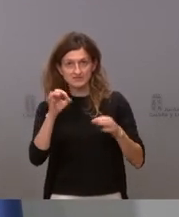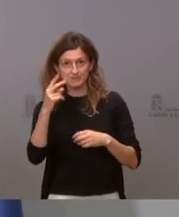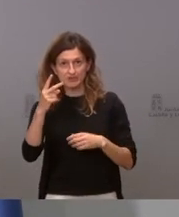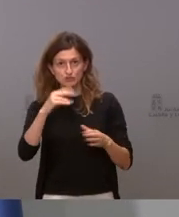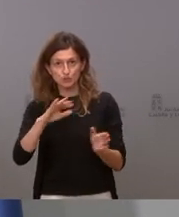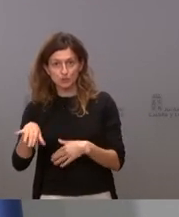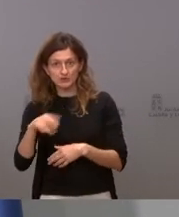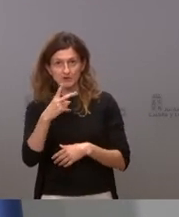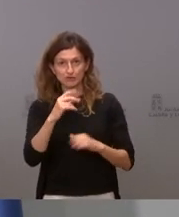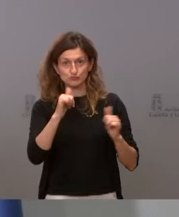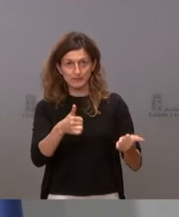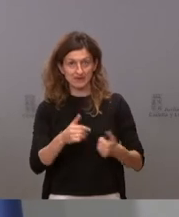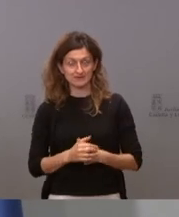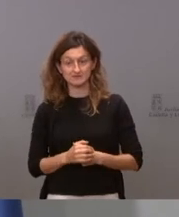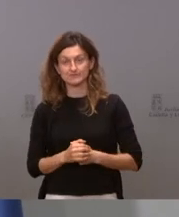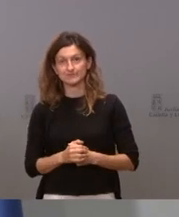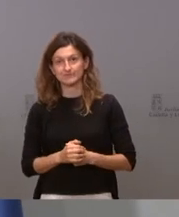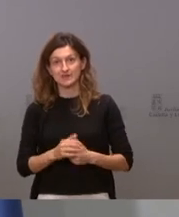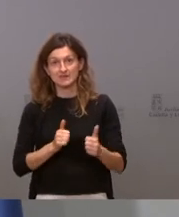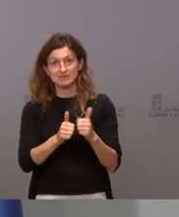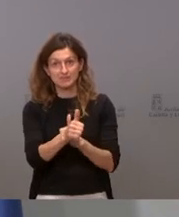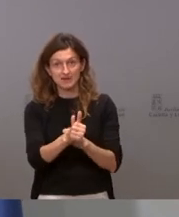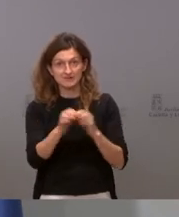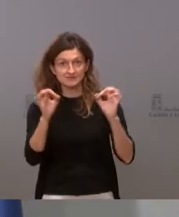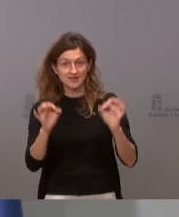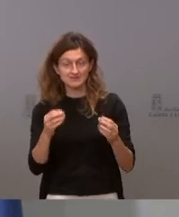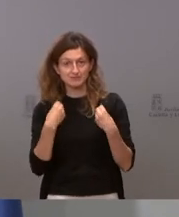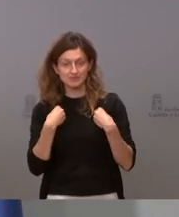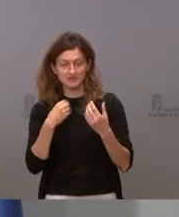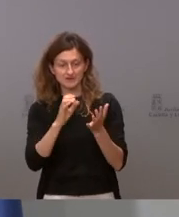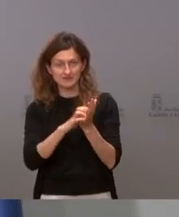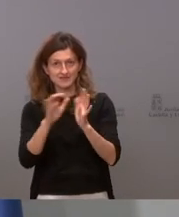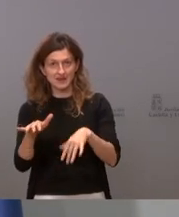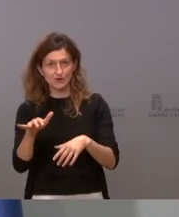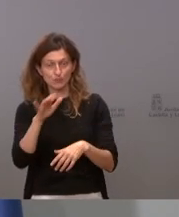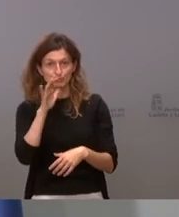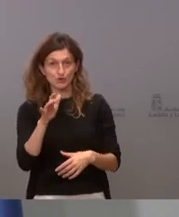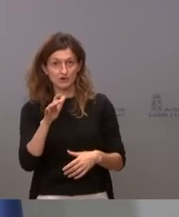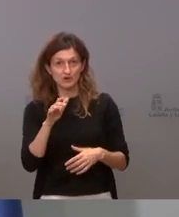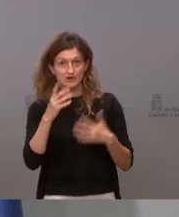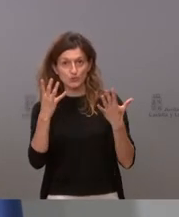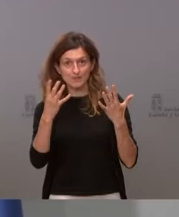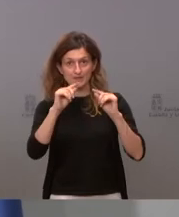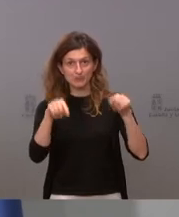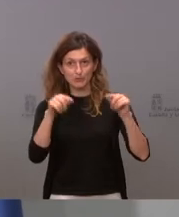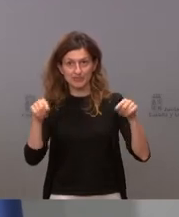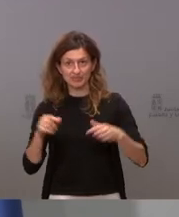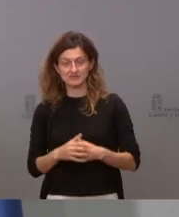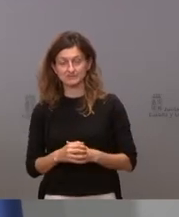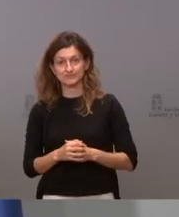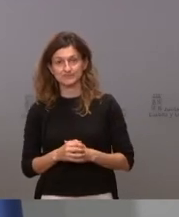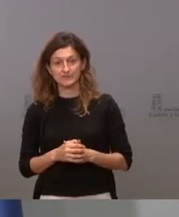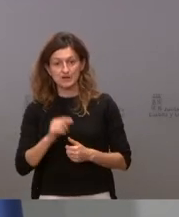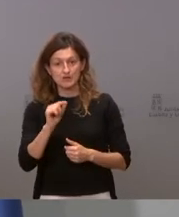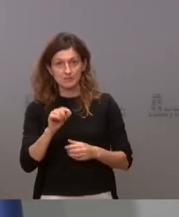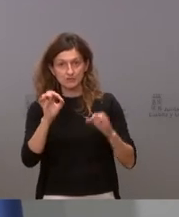las dos últimas y dos que van a ser las dos primeras es que esto es lo que tiene vivir en una comunidad que tiene nueve provincias en este momento es así